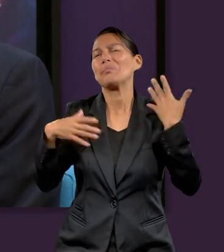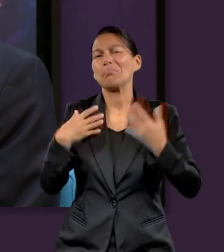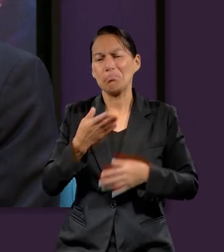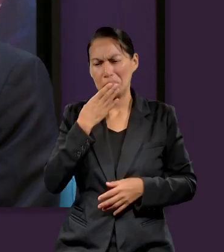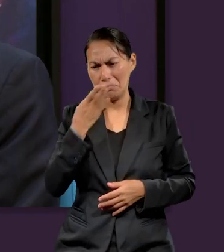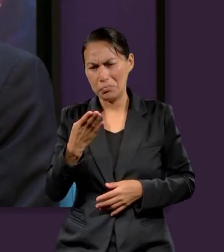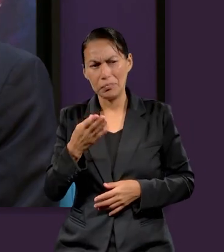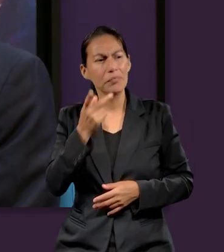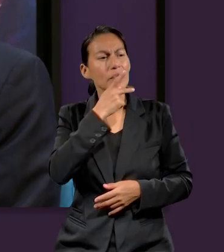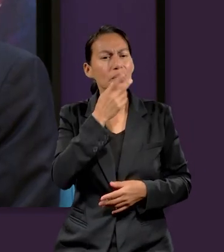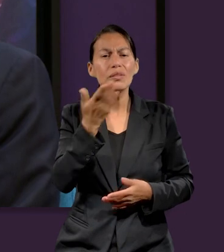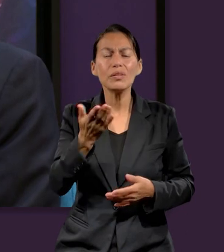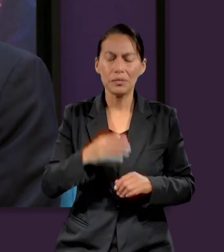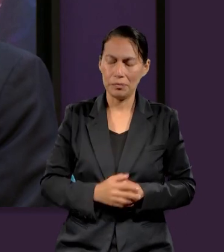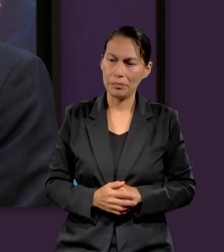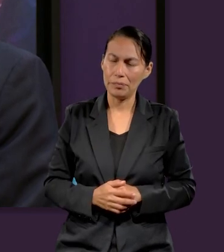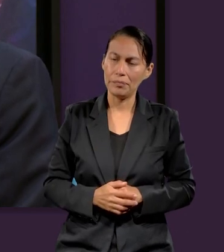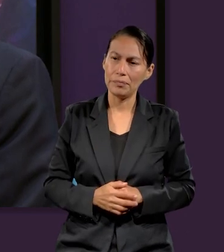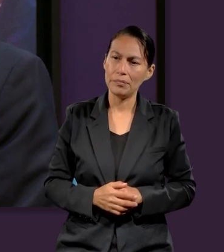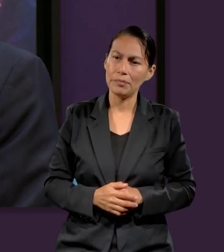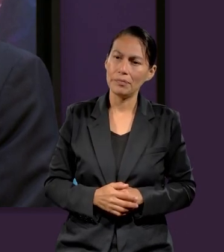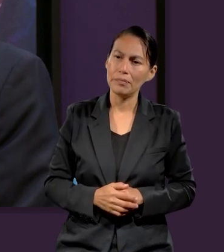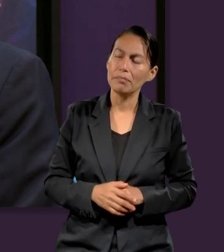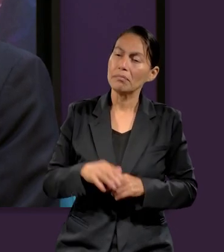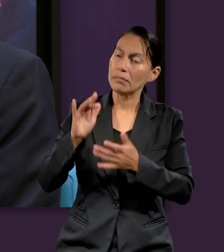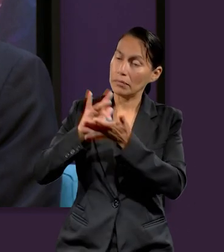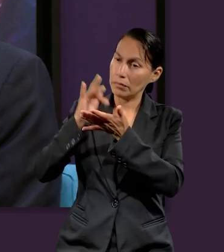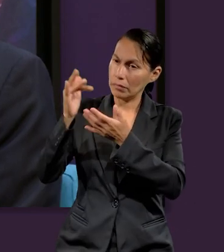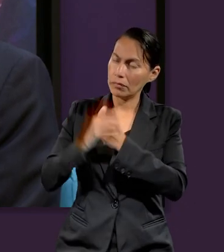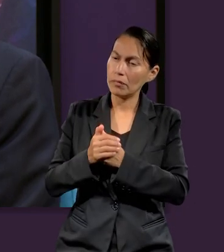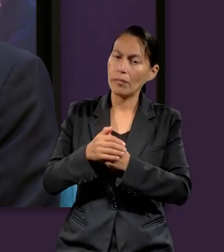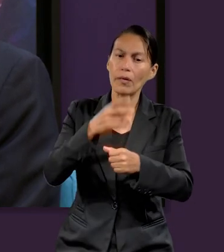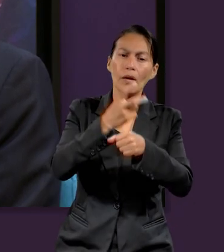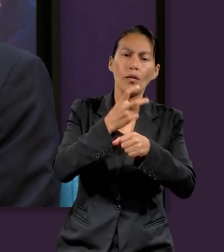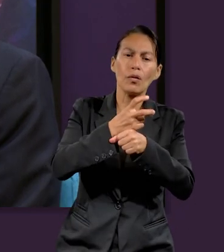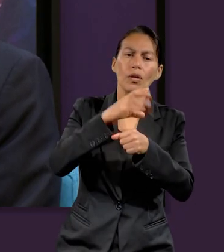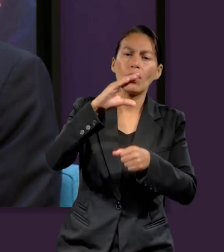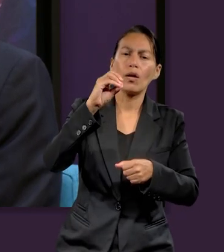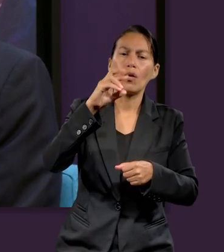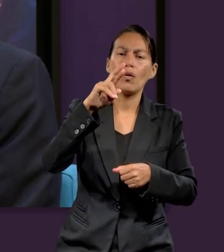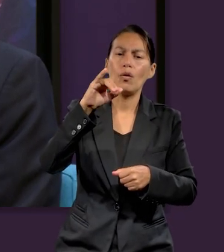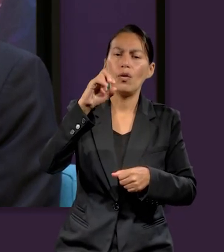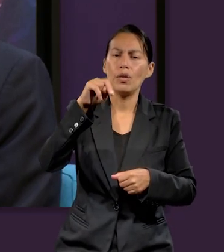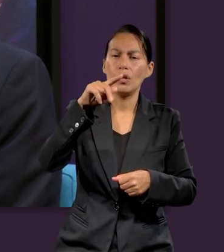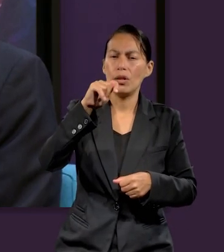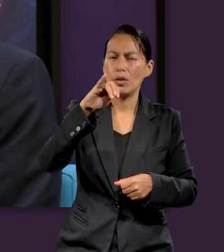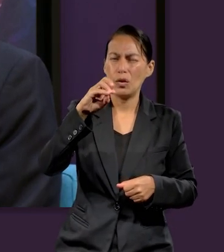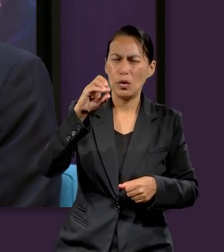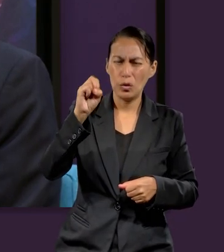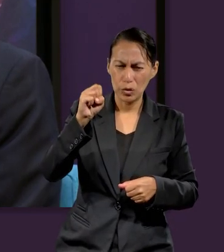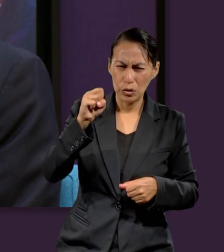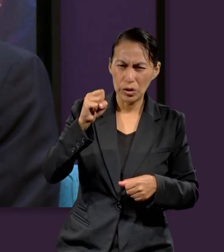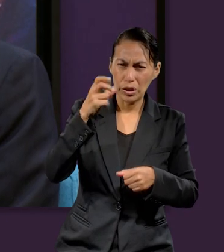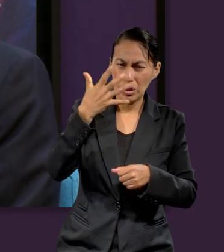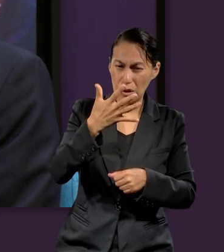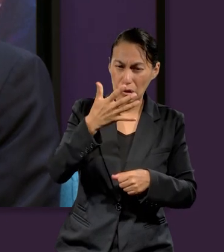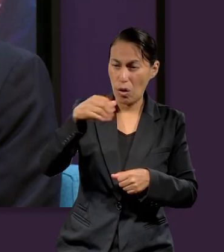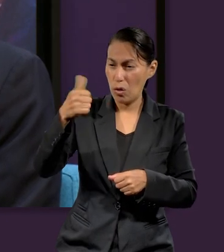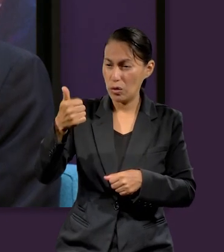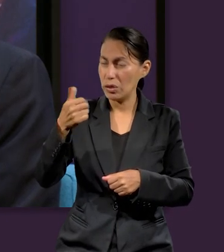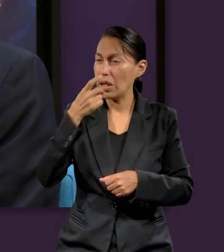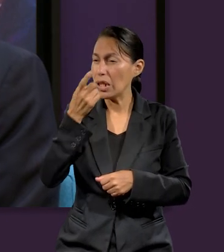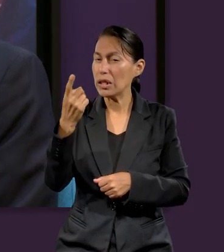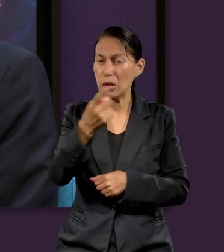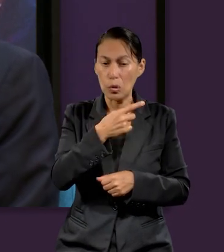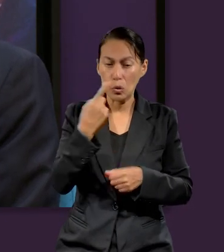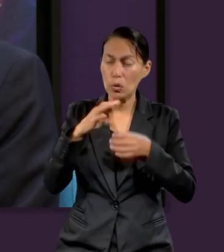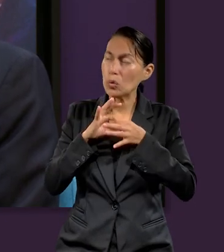Adelante, Pastor. También con gratitud, porque en 2 Corintios 5.11 dice que si uno está en Cristo,